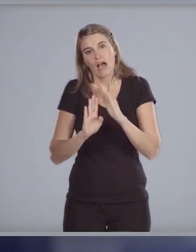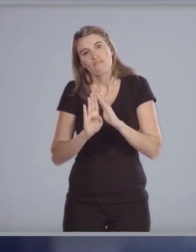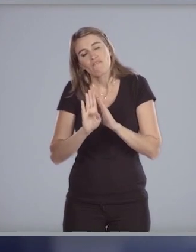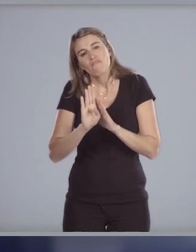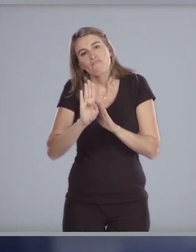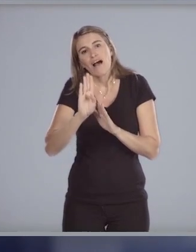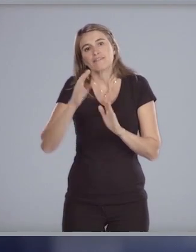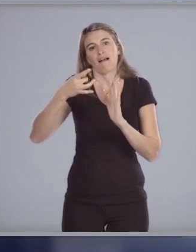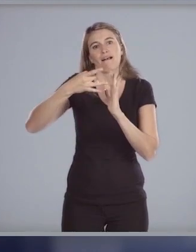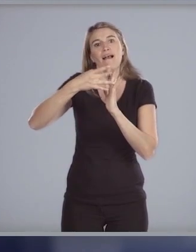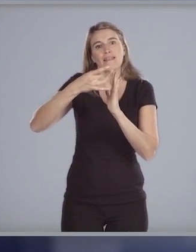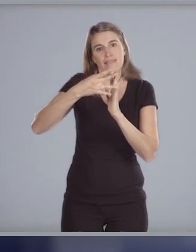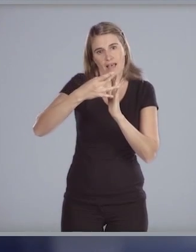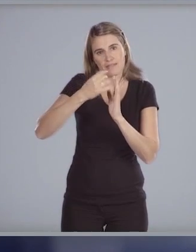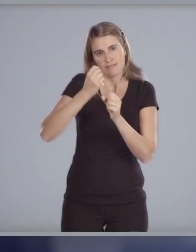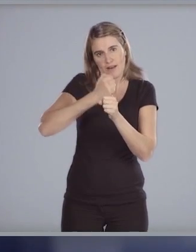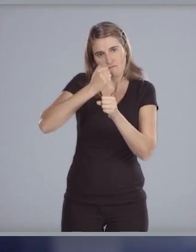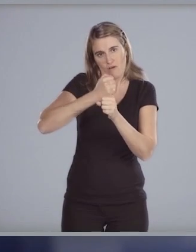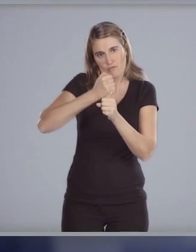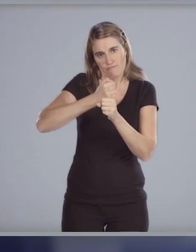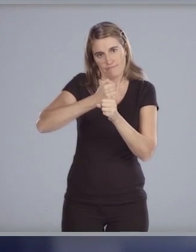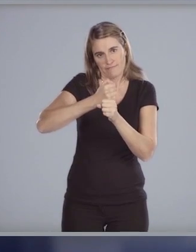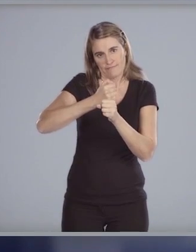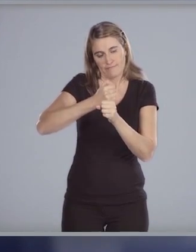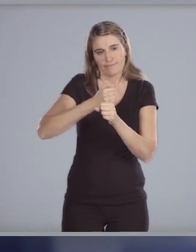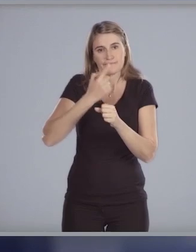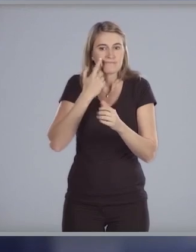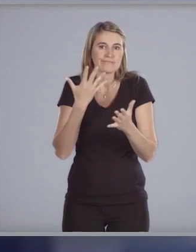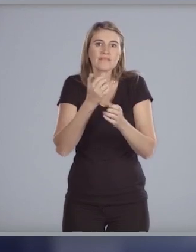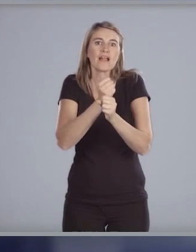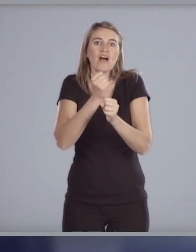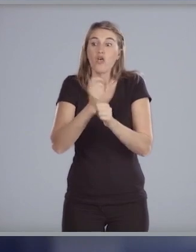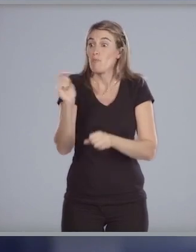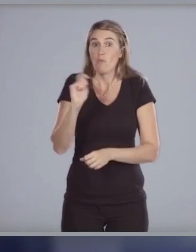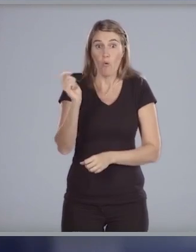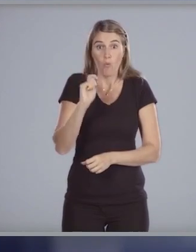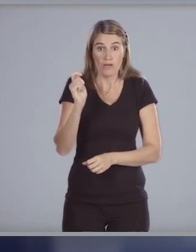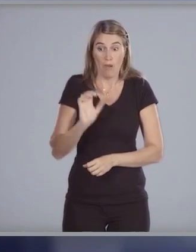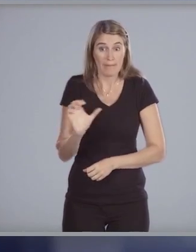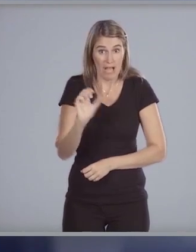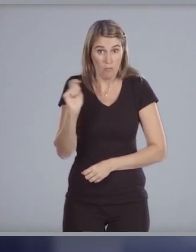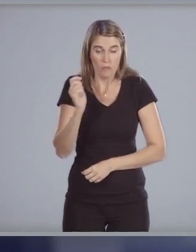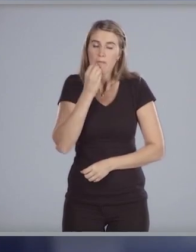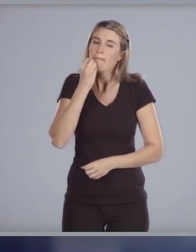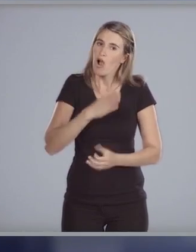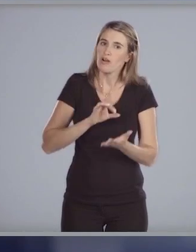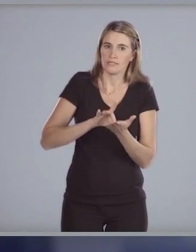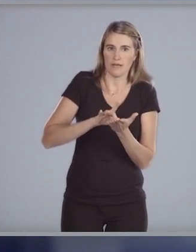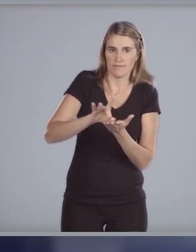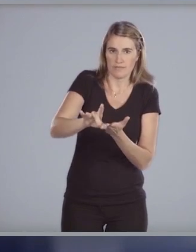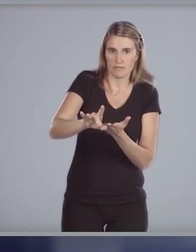en calidad del trabajo que el trabajador público sea mejor en su servicio